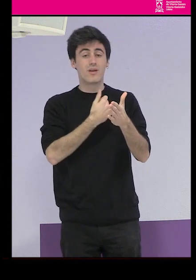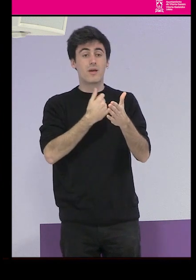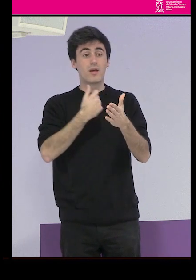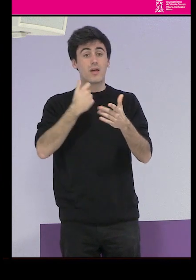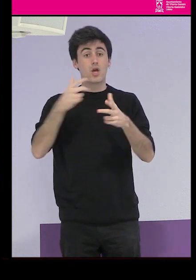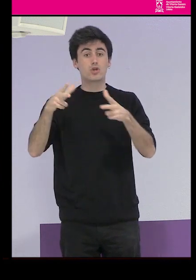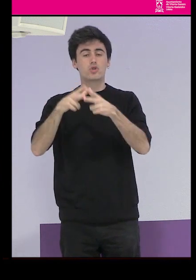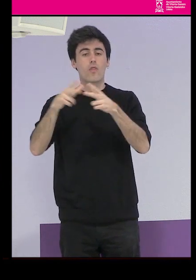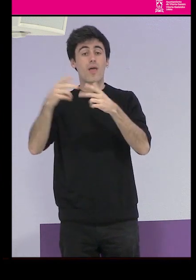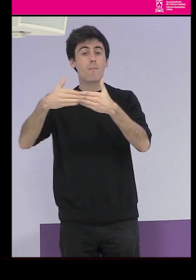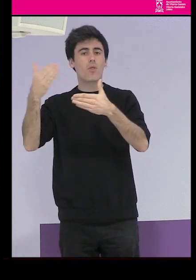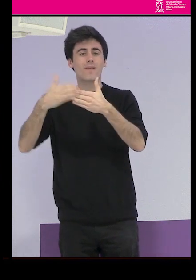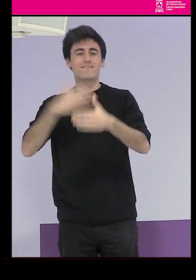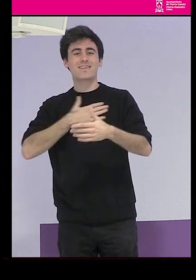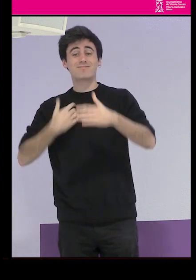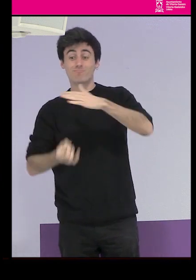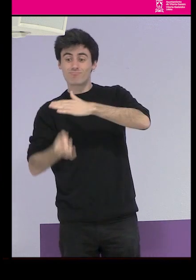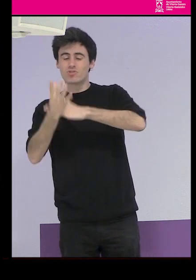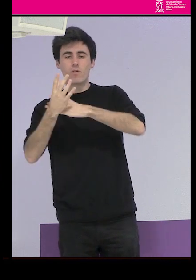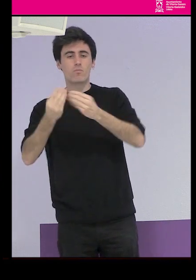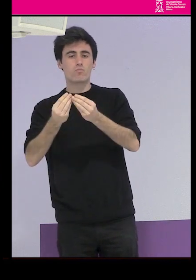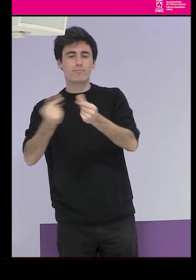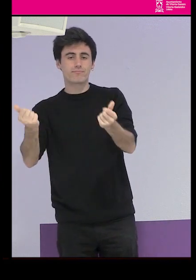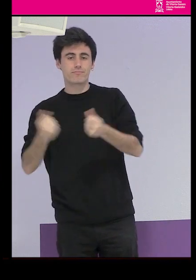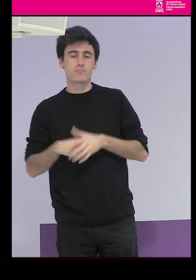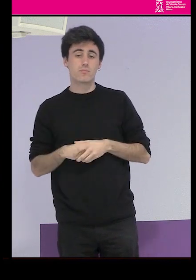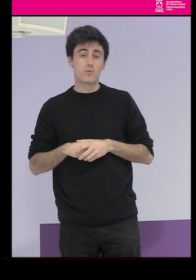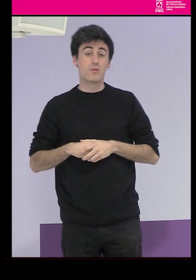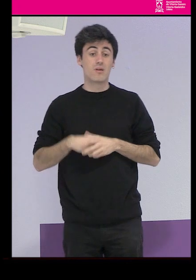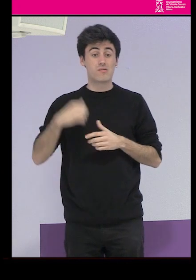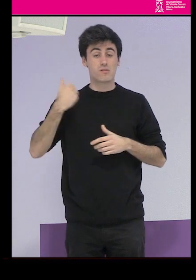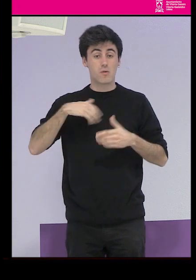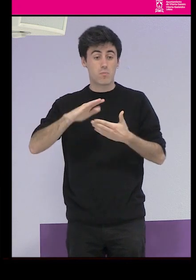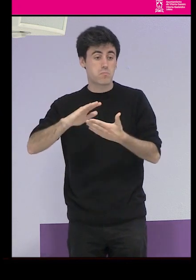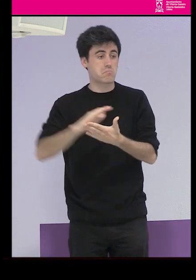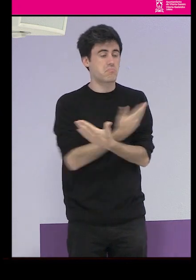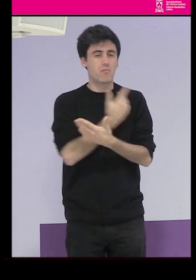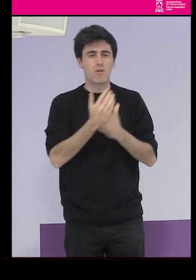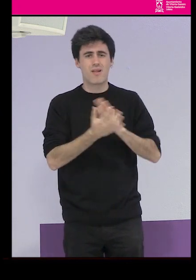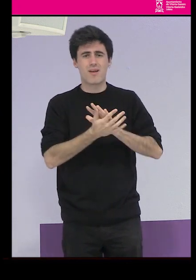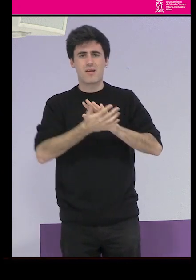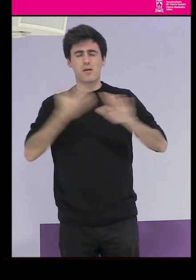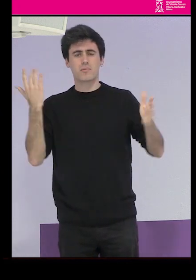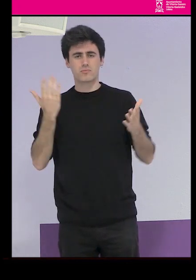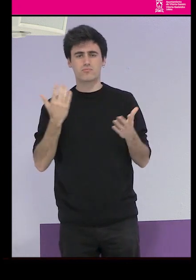moderna que se quería crear. Y paso así como bruscamente, porque sí que me gustaría